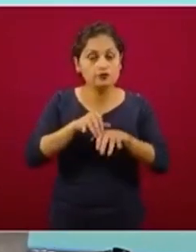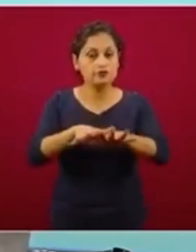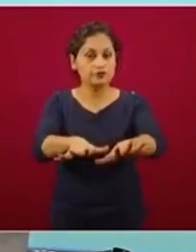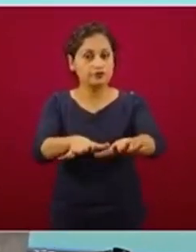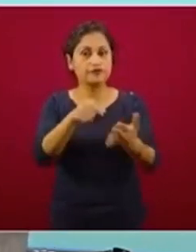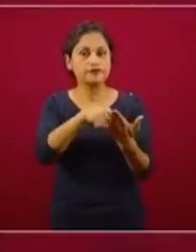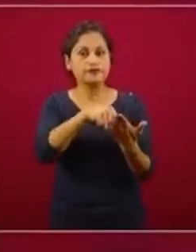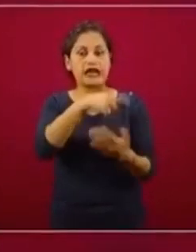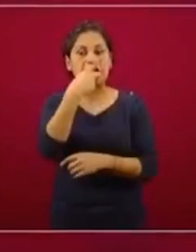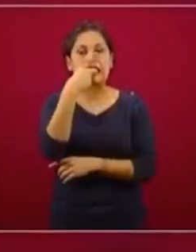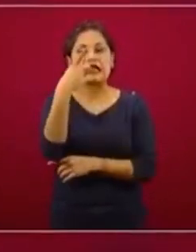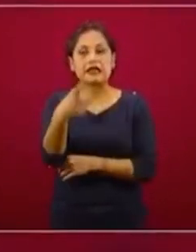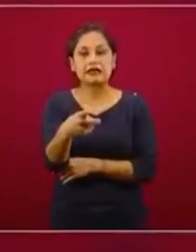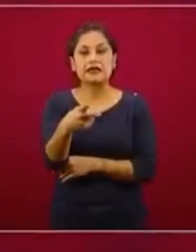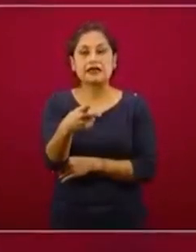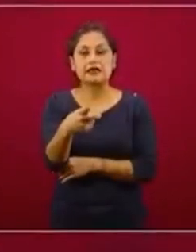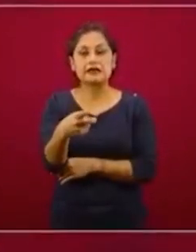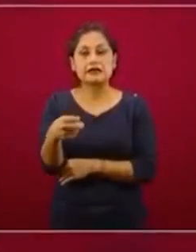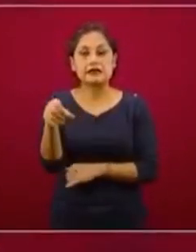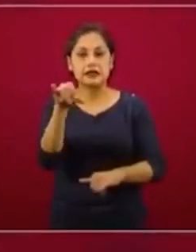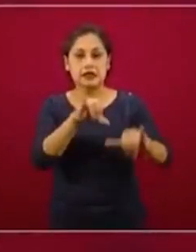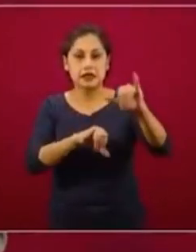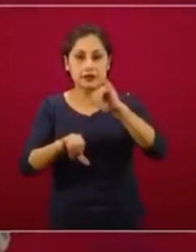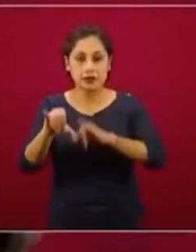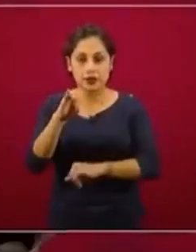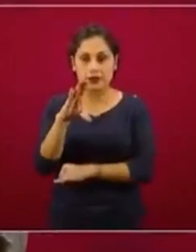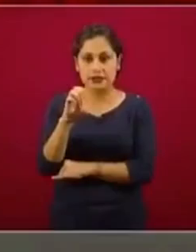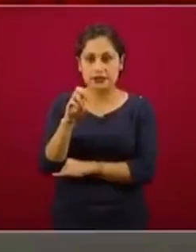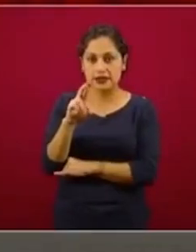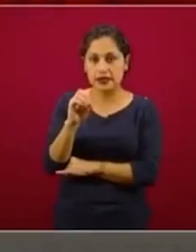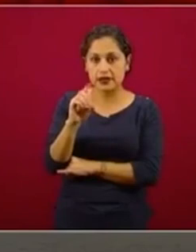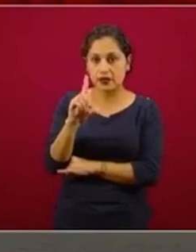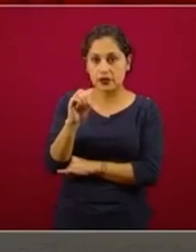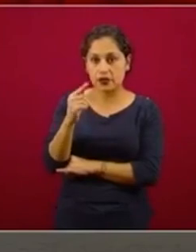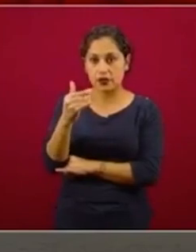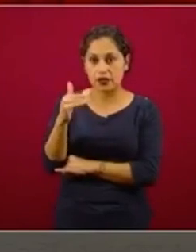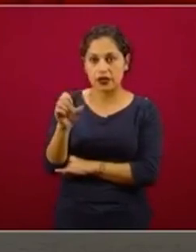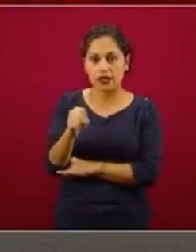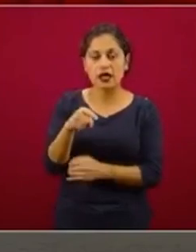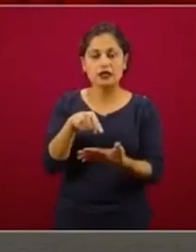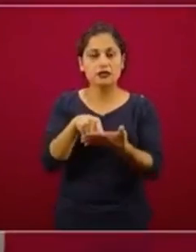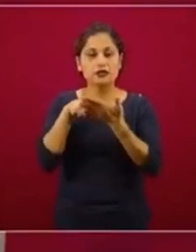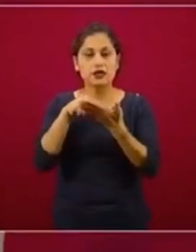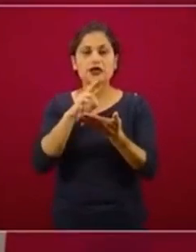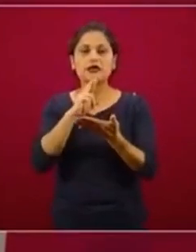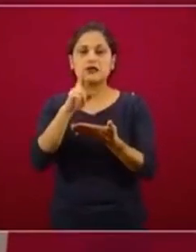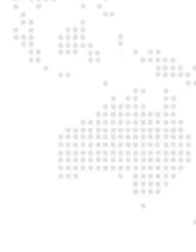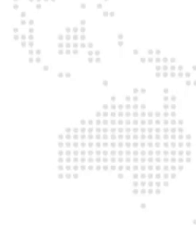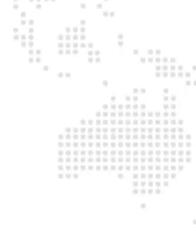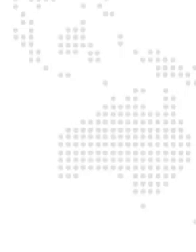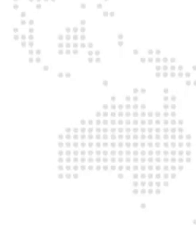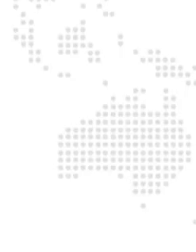que la mitad de las pruebas serológicas dan un resultado erróneo. La mitad.